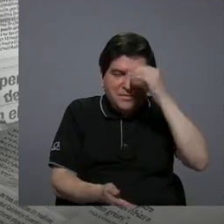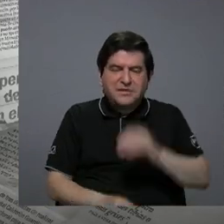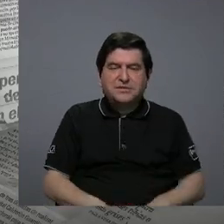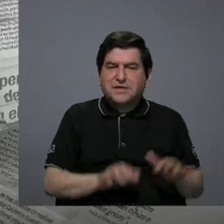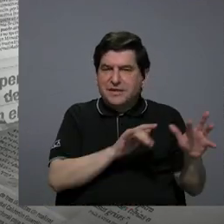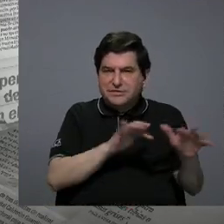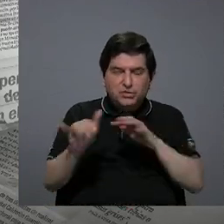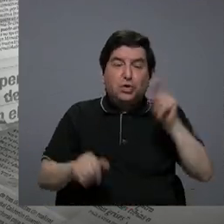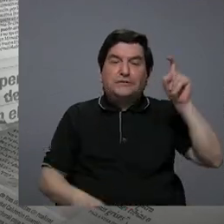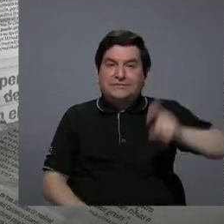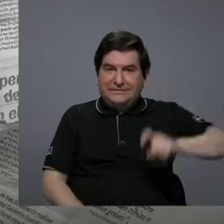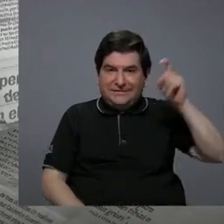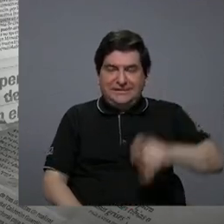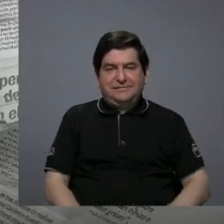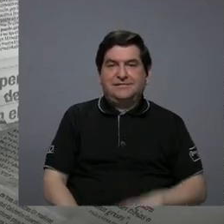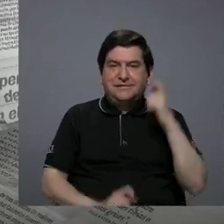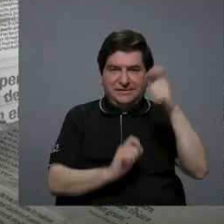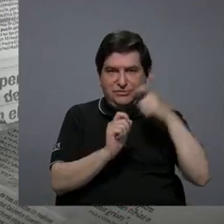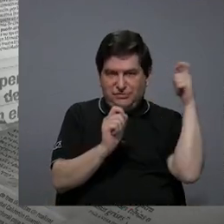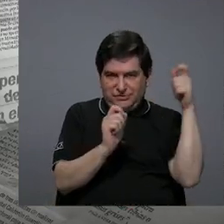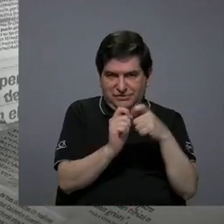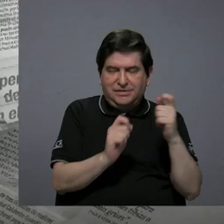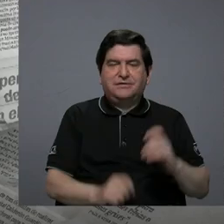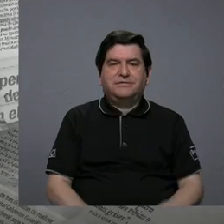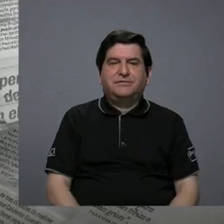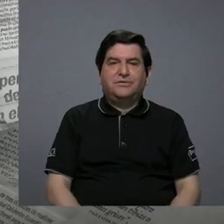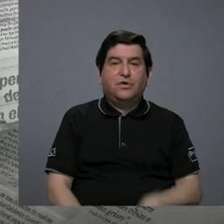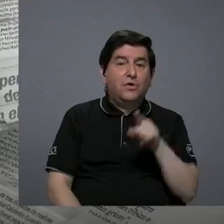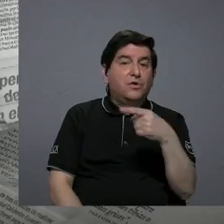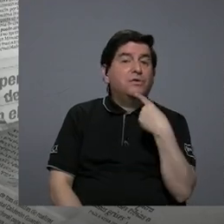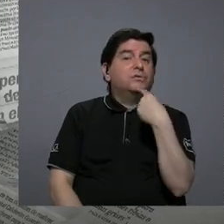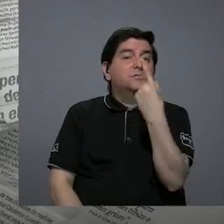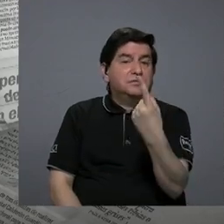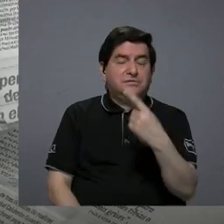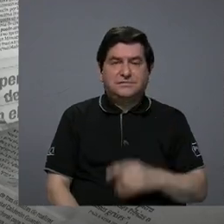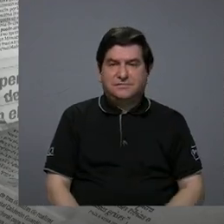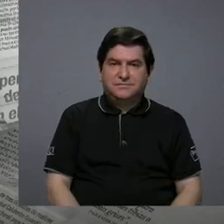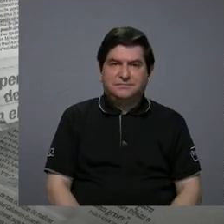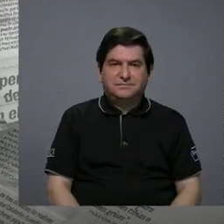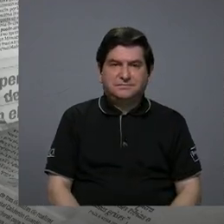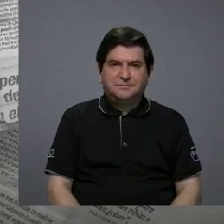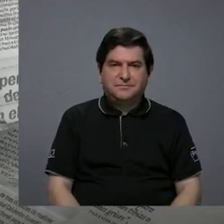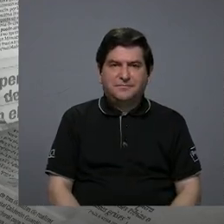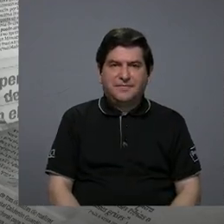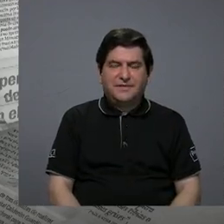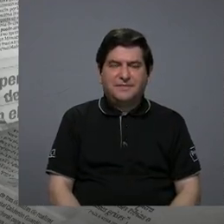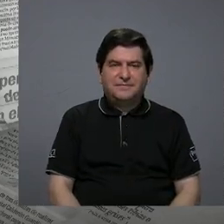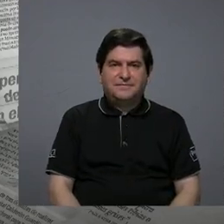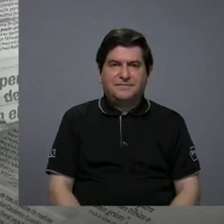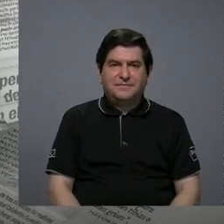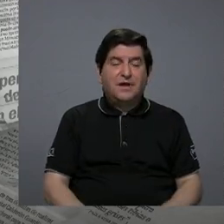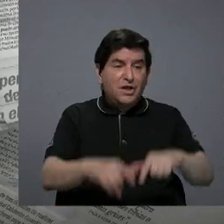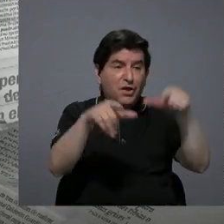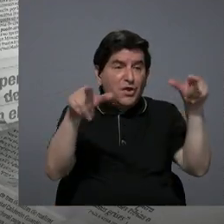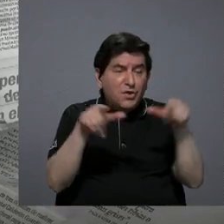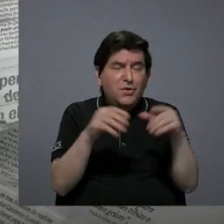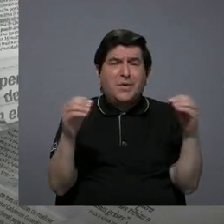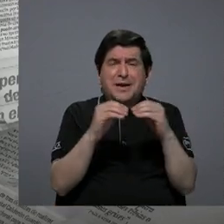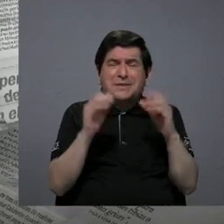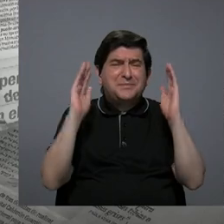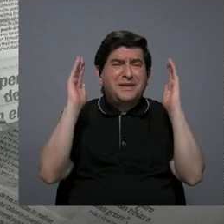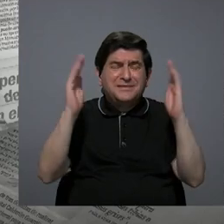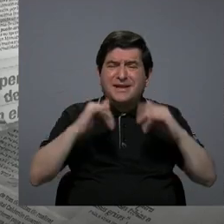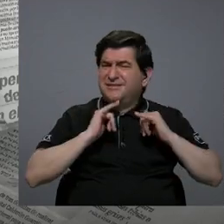que necesitamos precisamente en lo que usted ha mencionado los lugares donde hay más